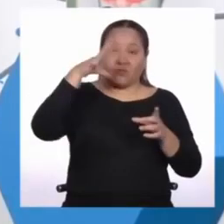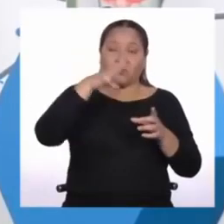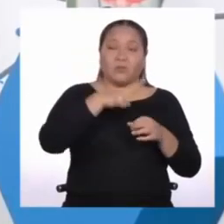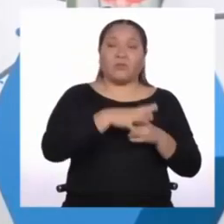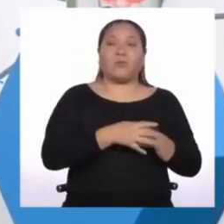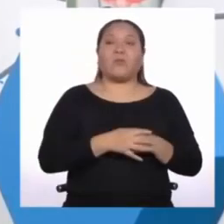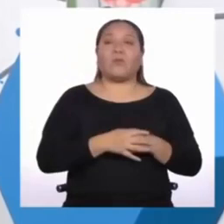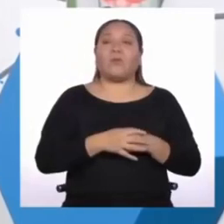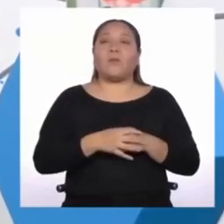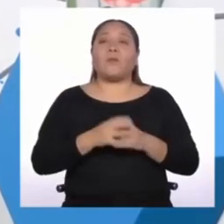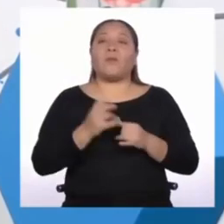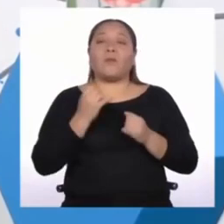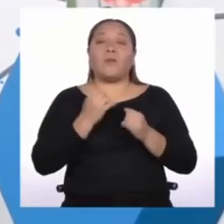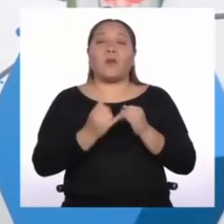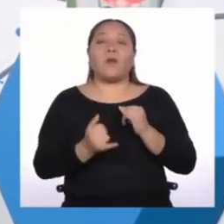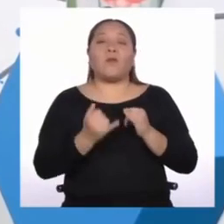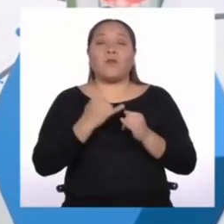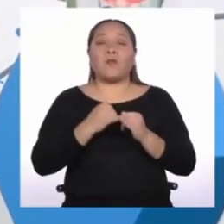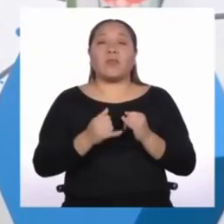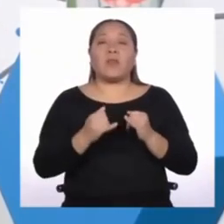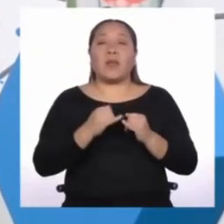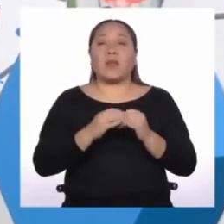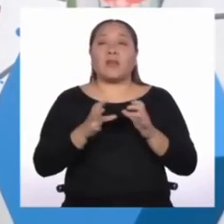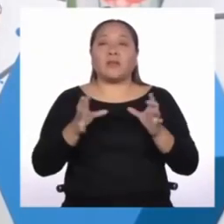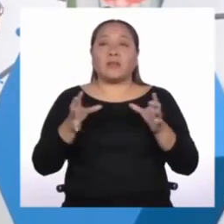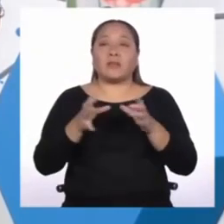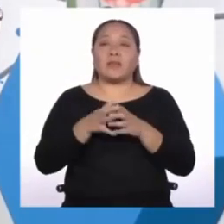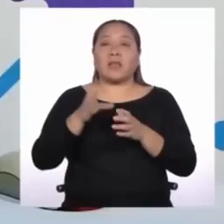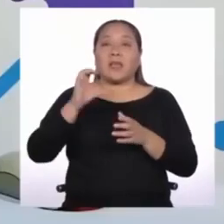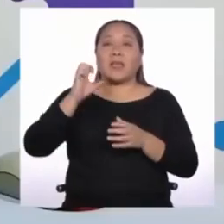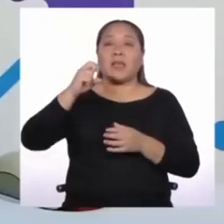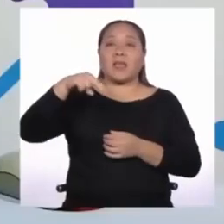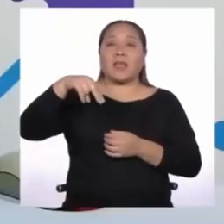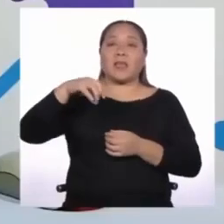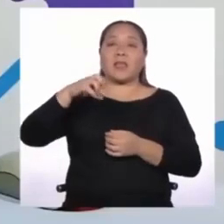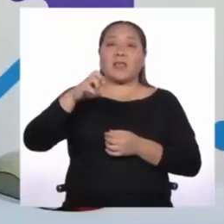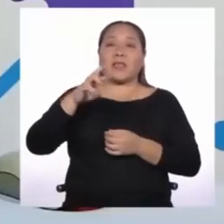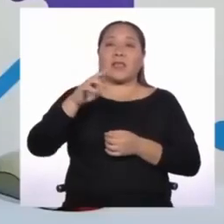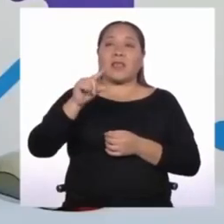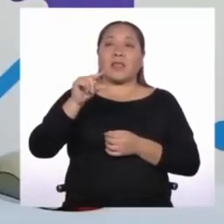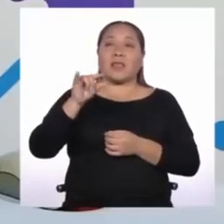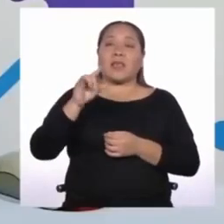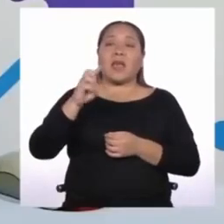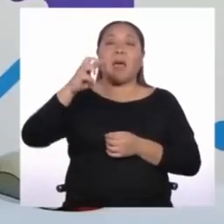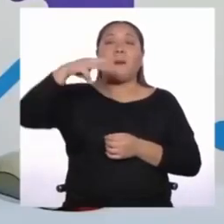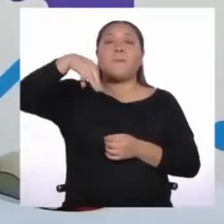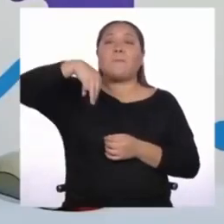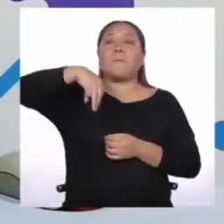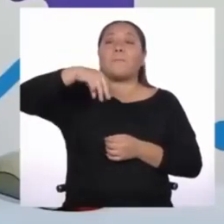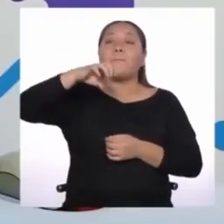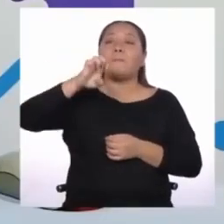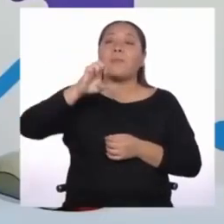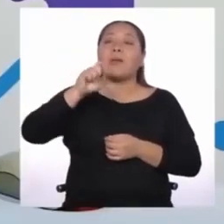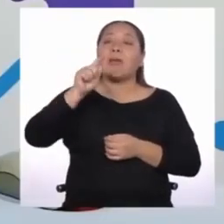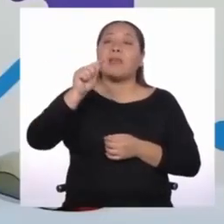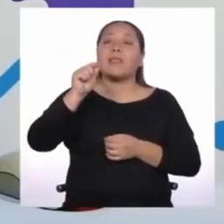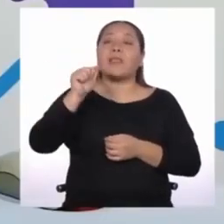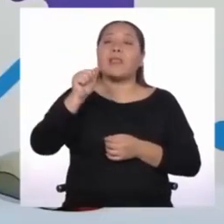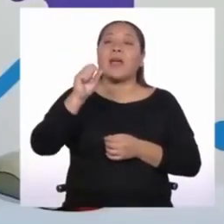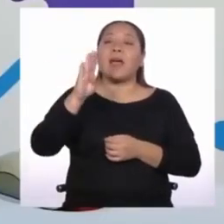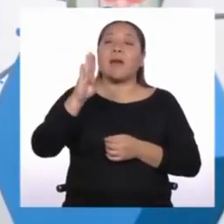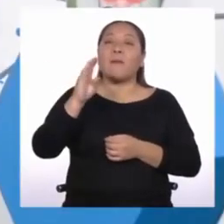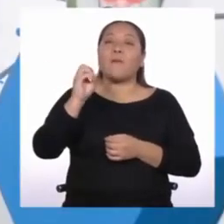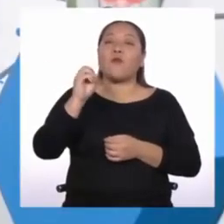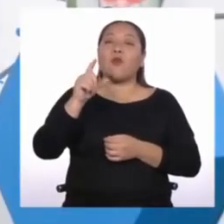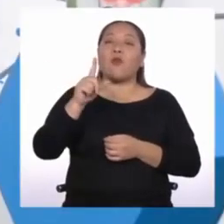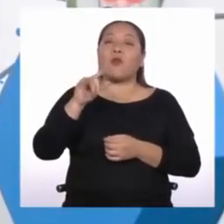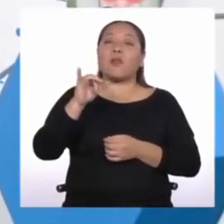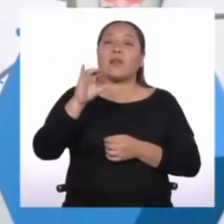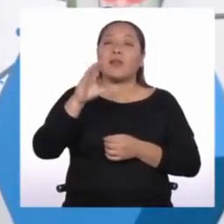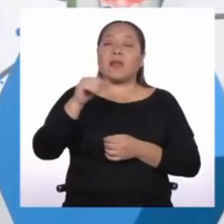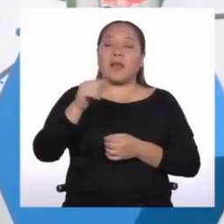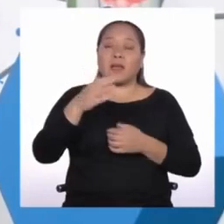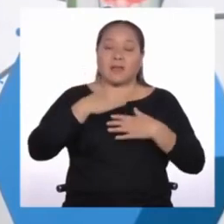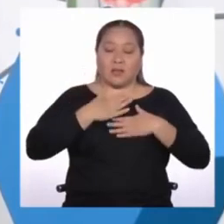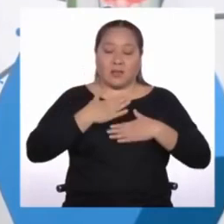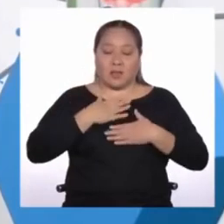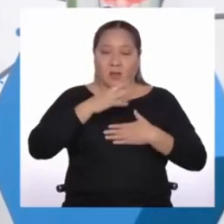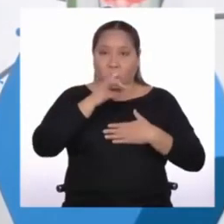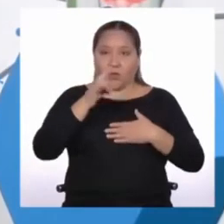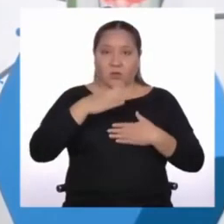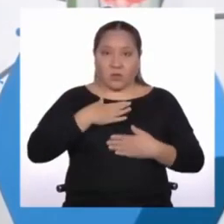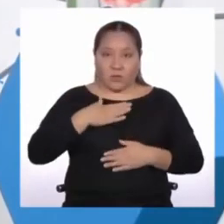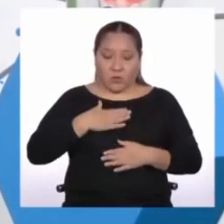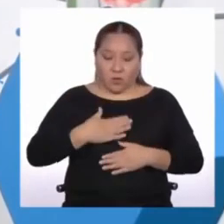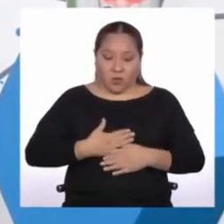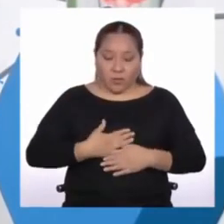por último, pero no menos importante, la energía metabólica. Que por ejemplo, es la que está utilizando mi cuerpo para funcionar